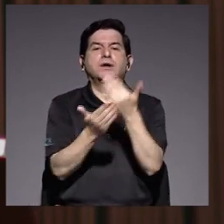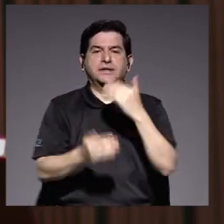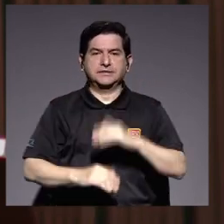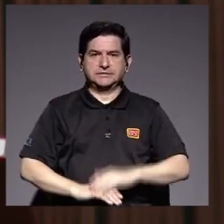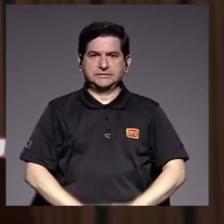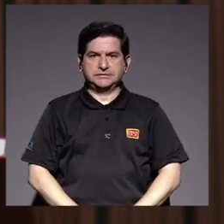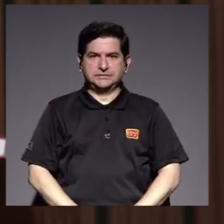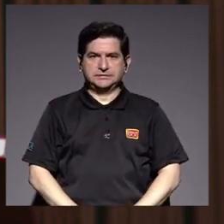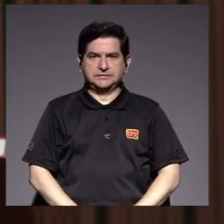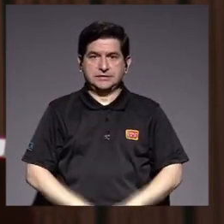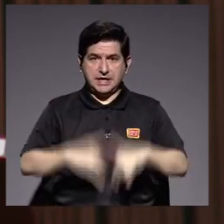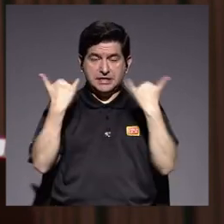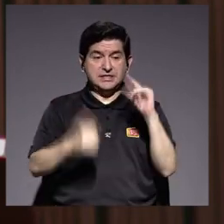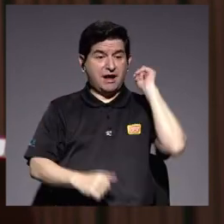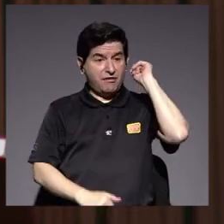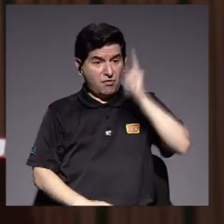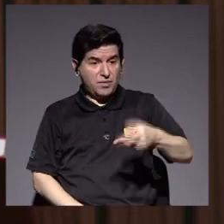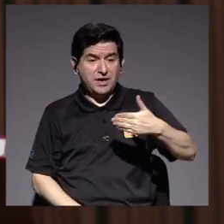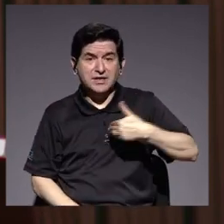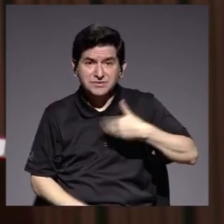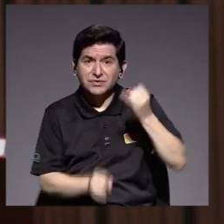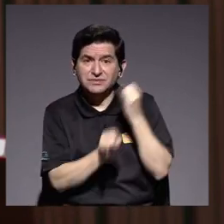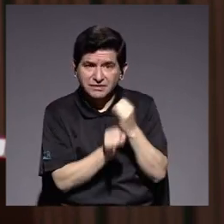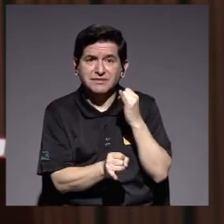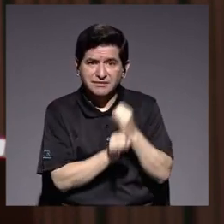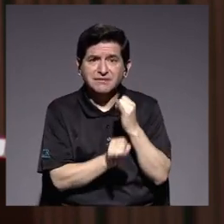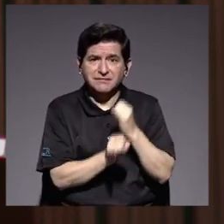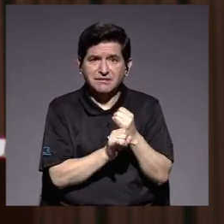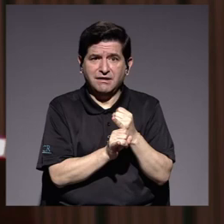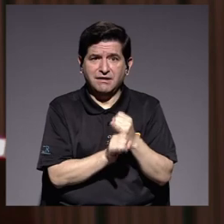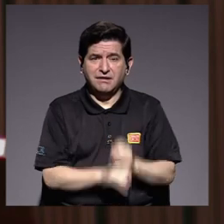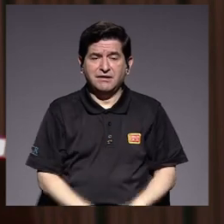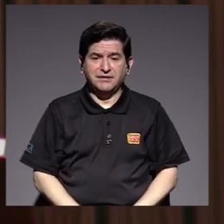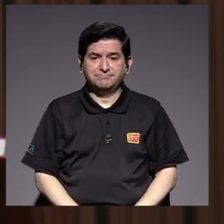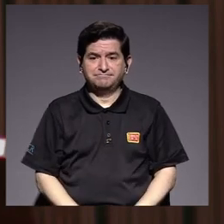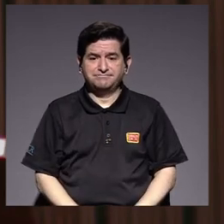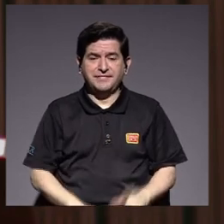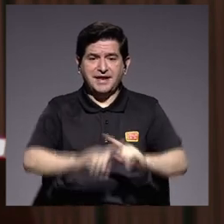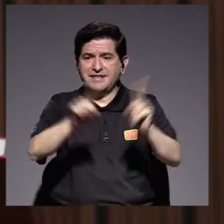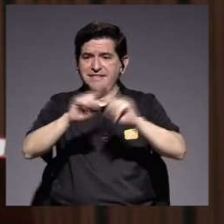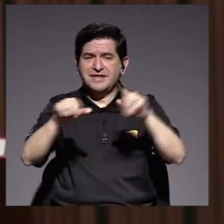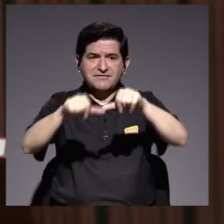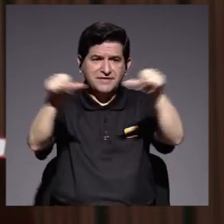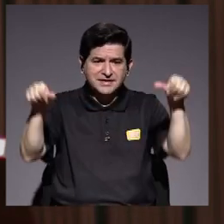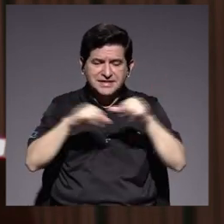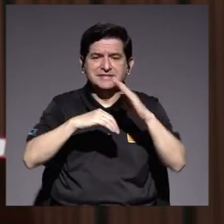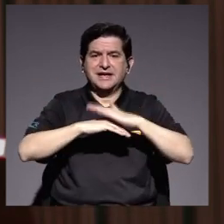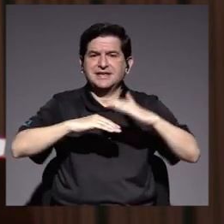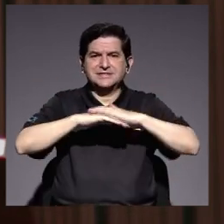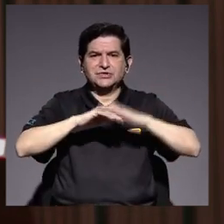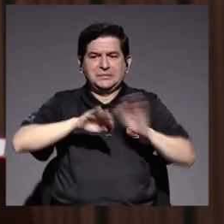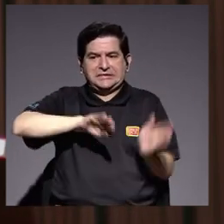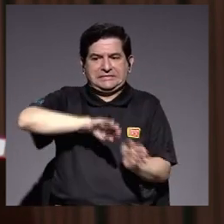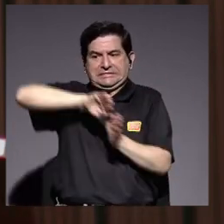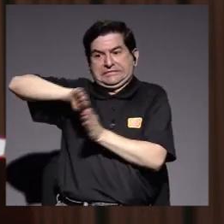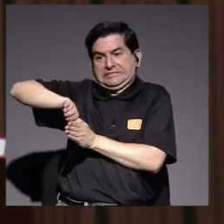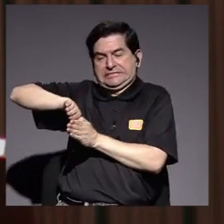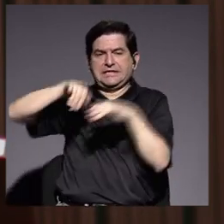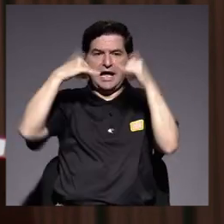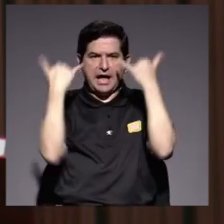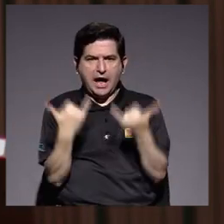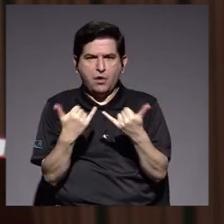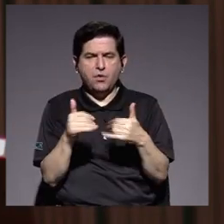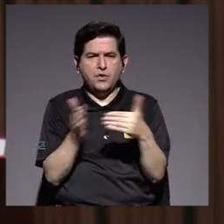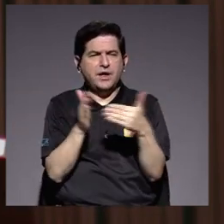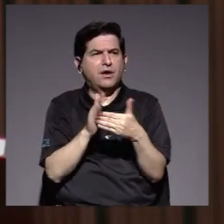Habiendo sido obligados como institución a abandonar diversas zonas de confort, hemos sido capaces